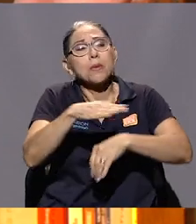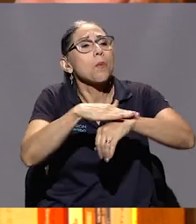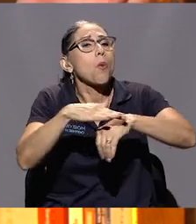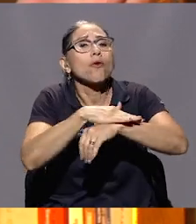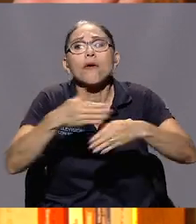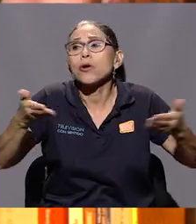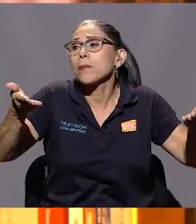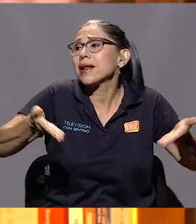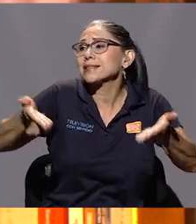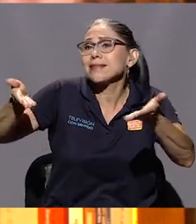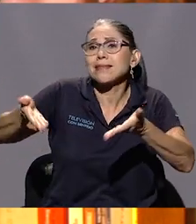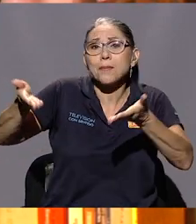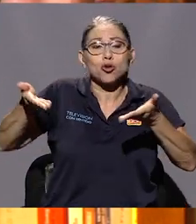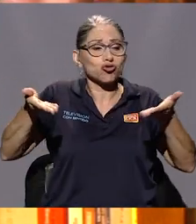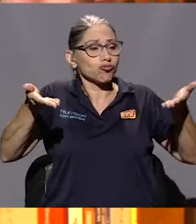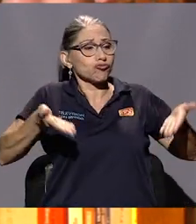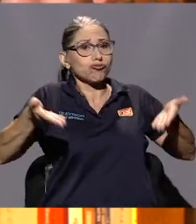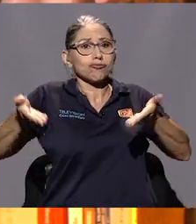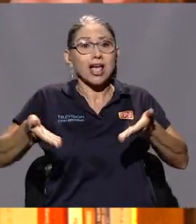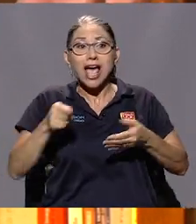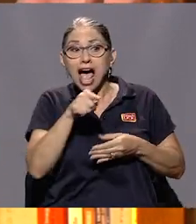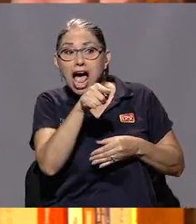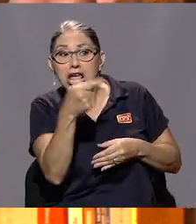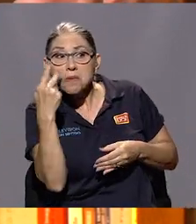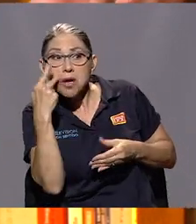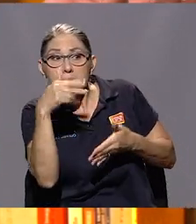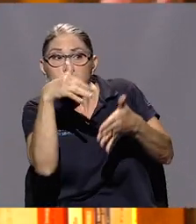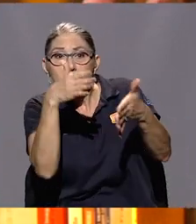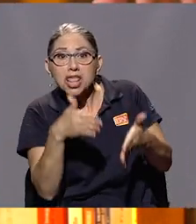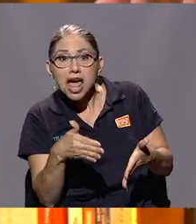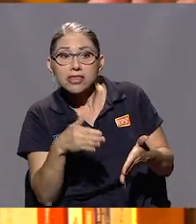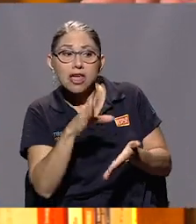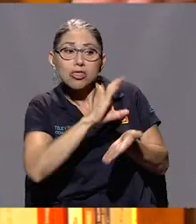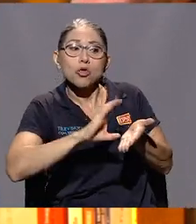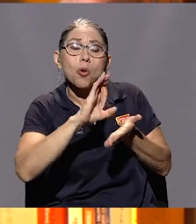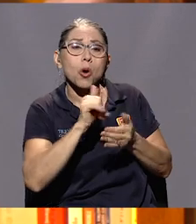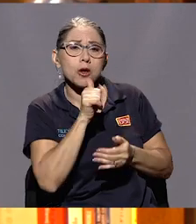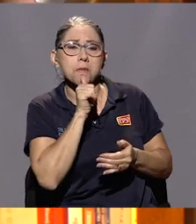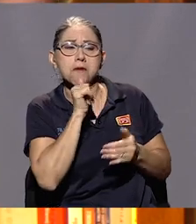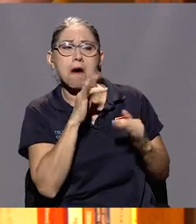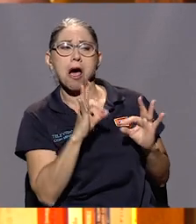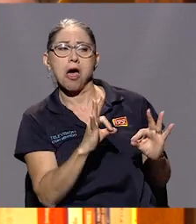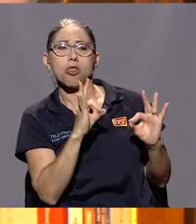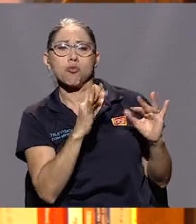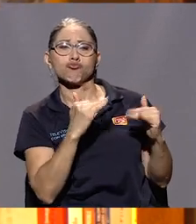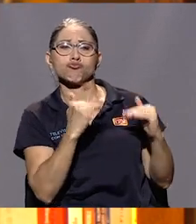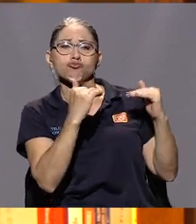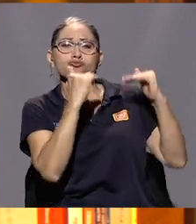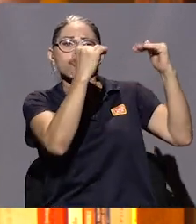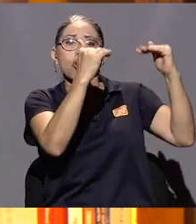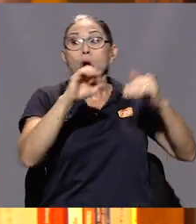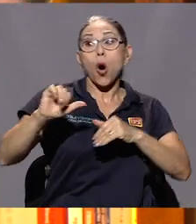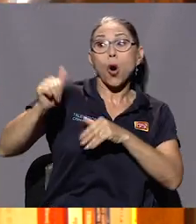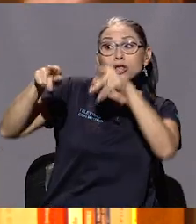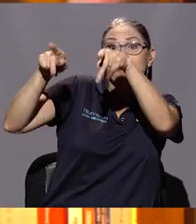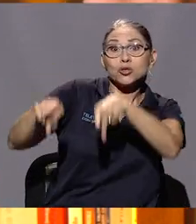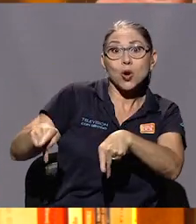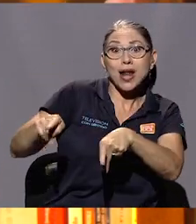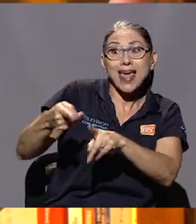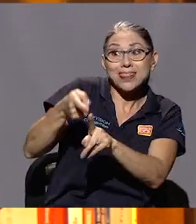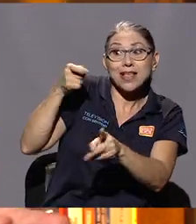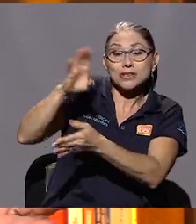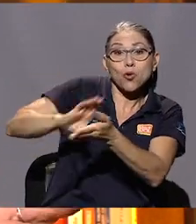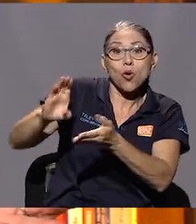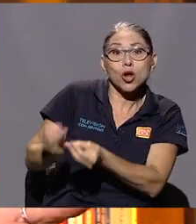Y hay una huila que viene de un súper colegio privado y otra que viene de un colegio más adentro de la